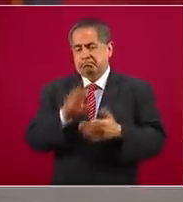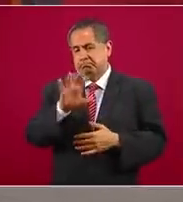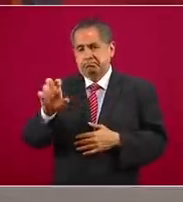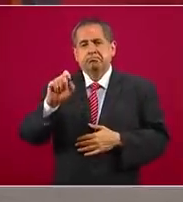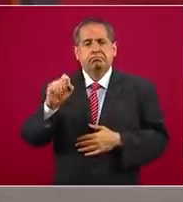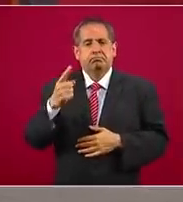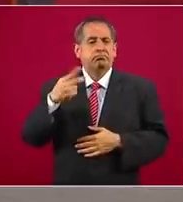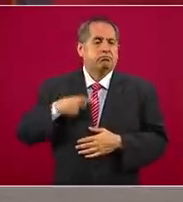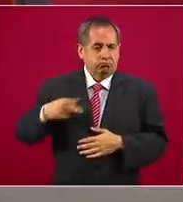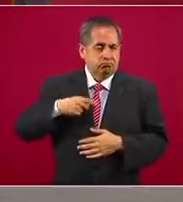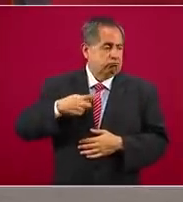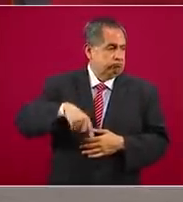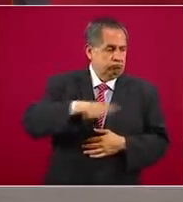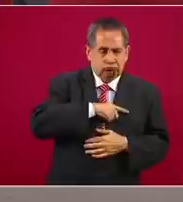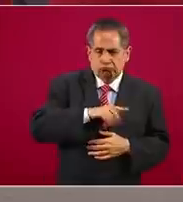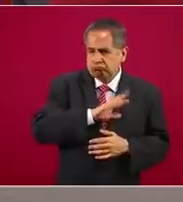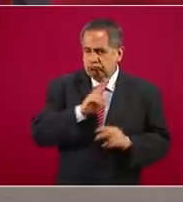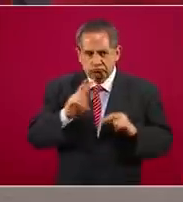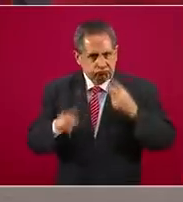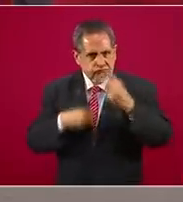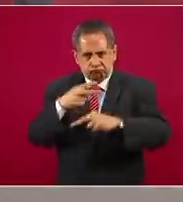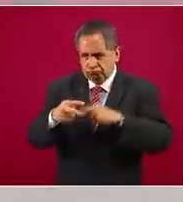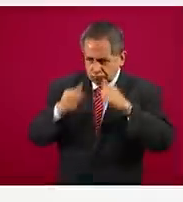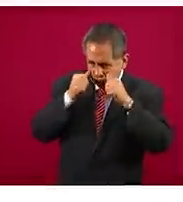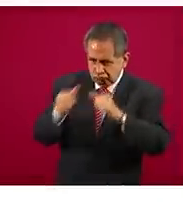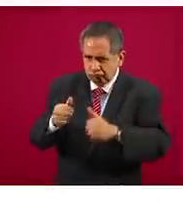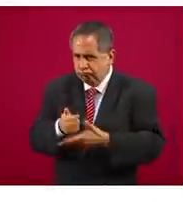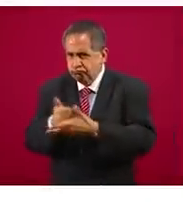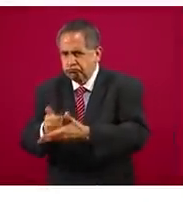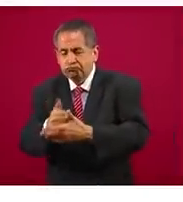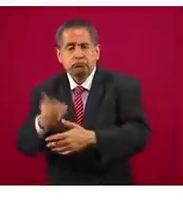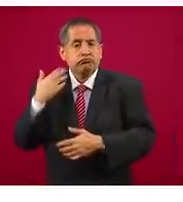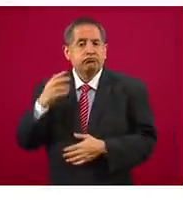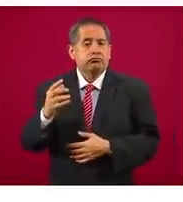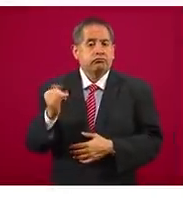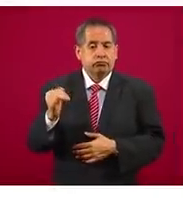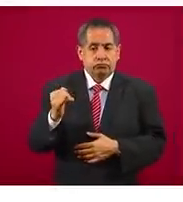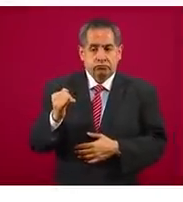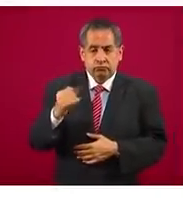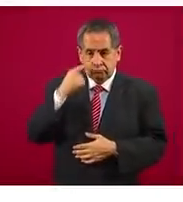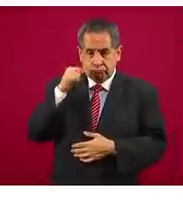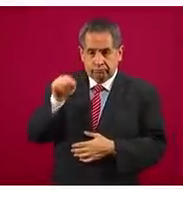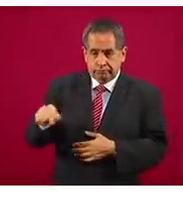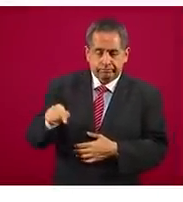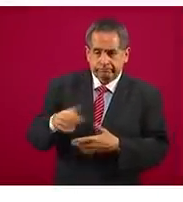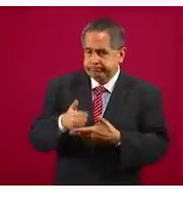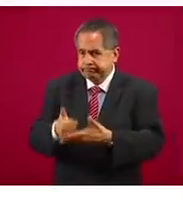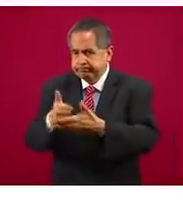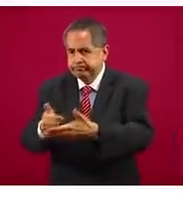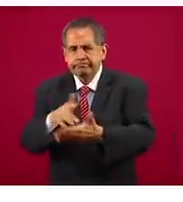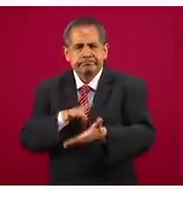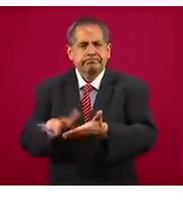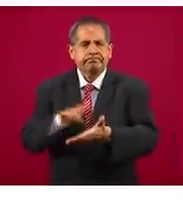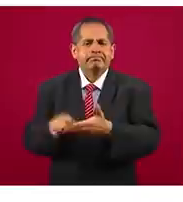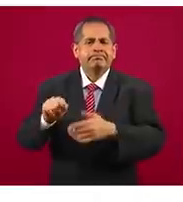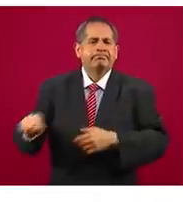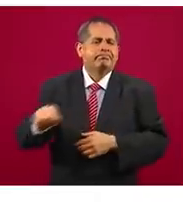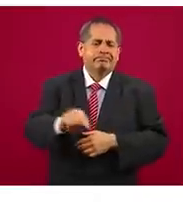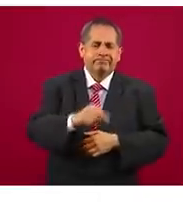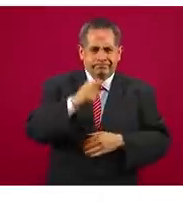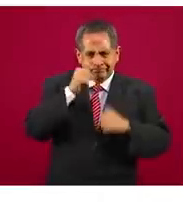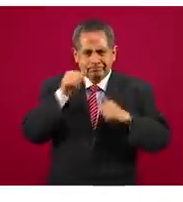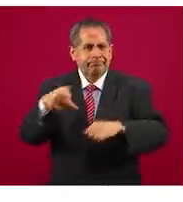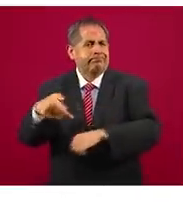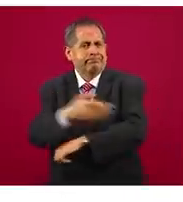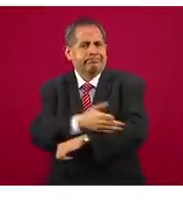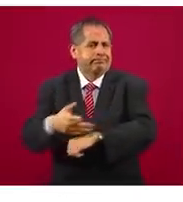hombres tenemos destinados o destinamos durante el mes de junio para esta actividad, apoyando y atendiendo